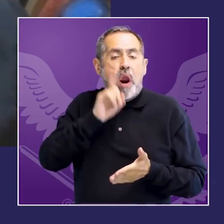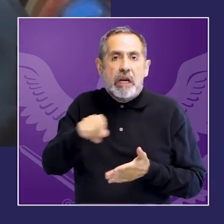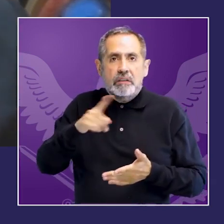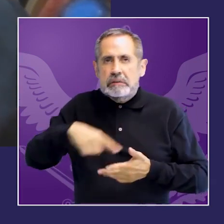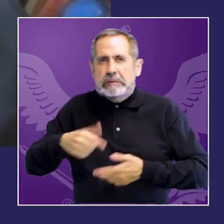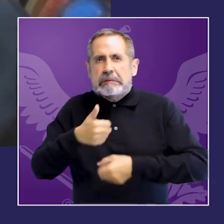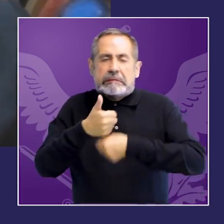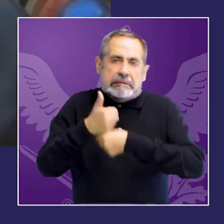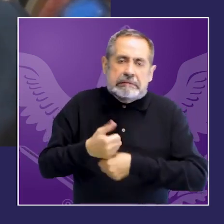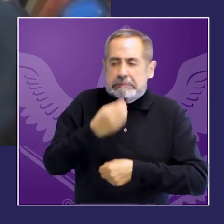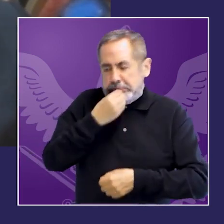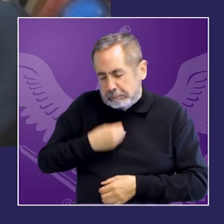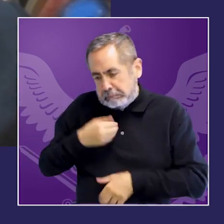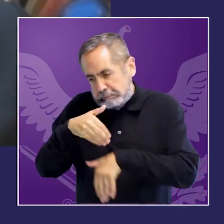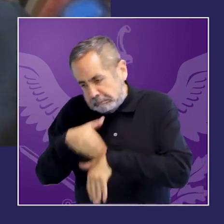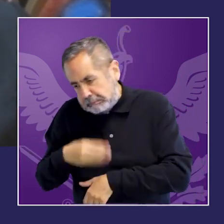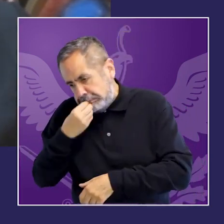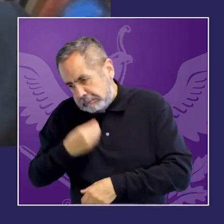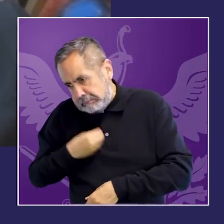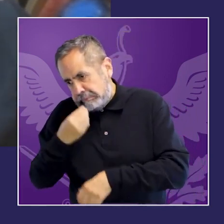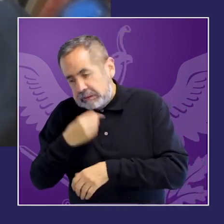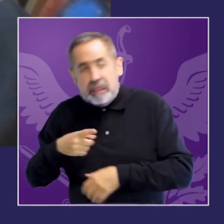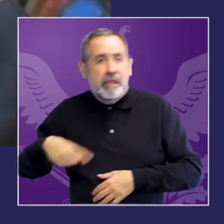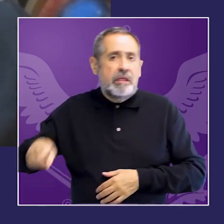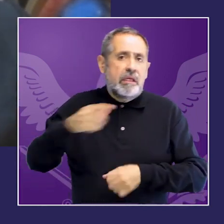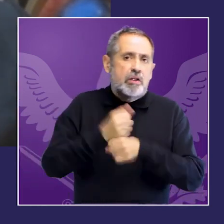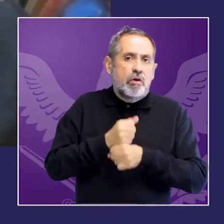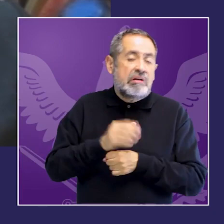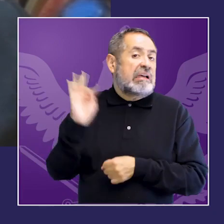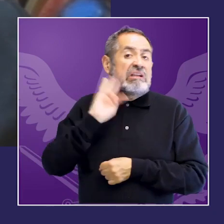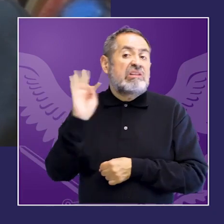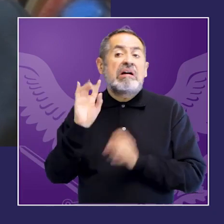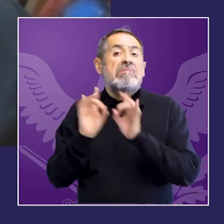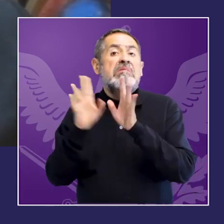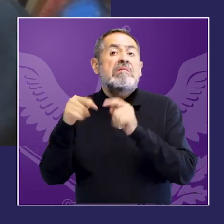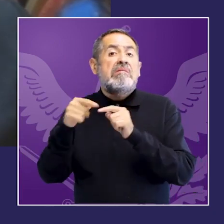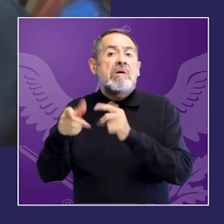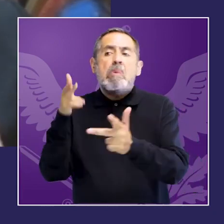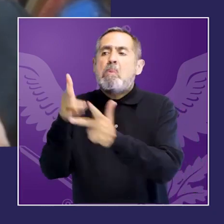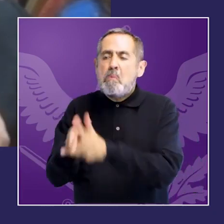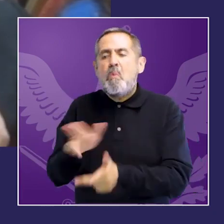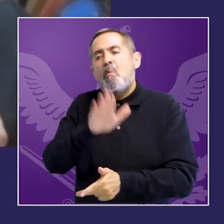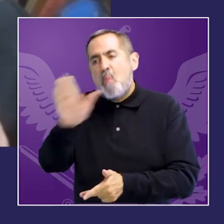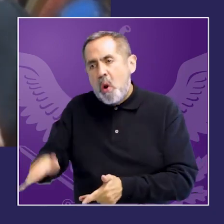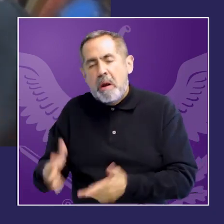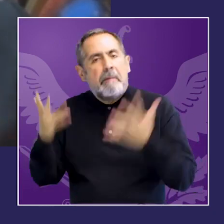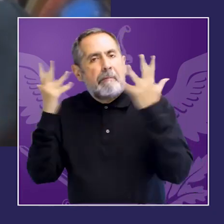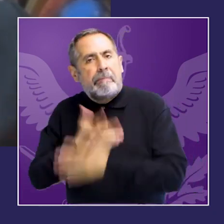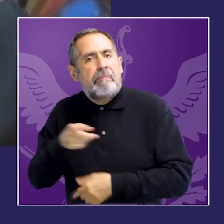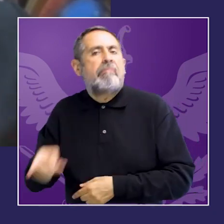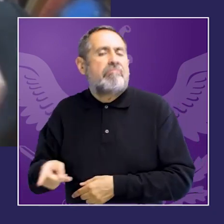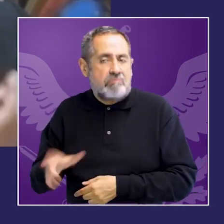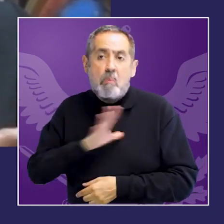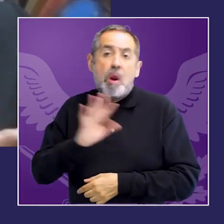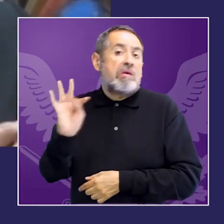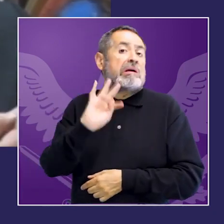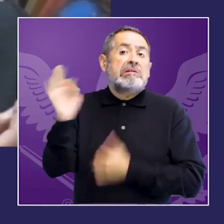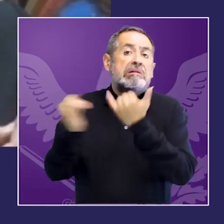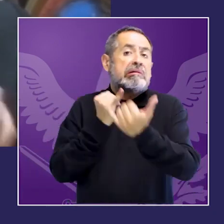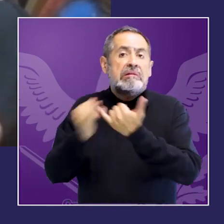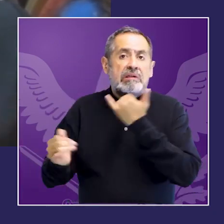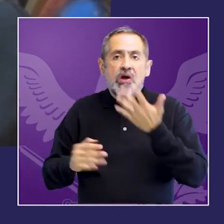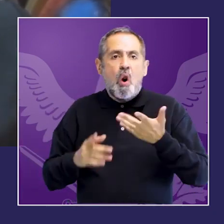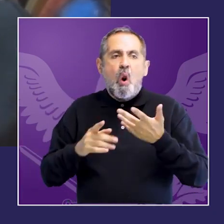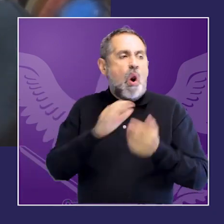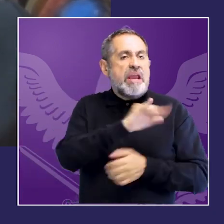mujeres están sometidas a la posibilidad de vivir un femicidio o de sufrirlo mejor dicho